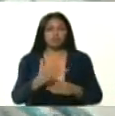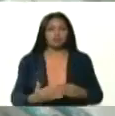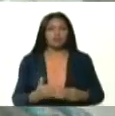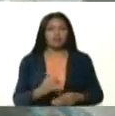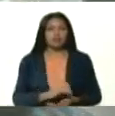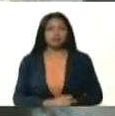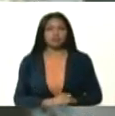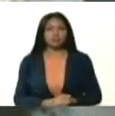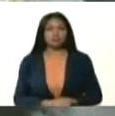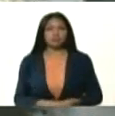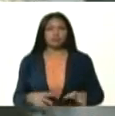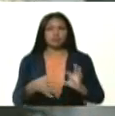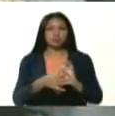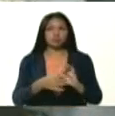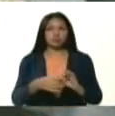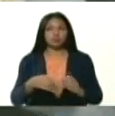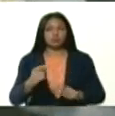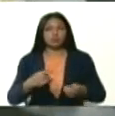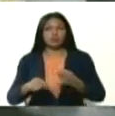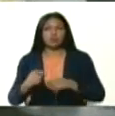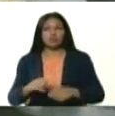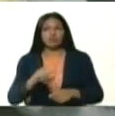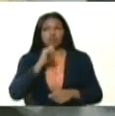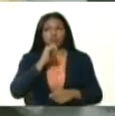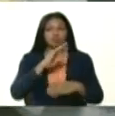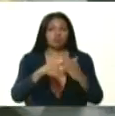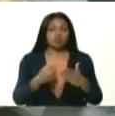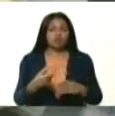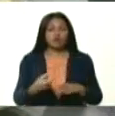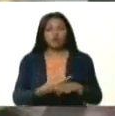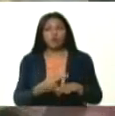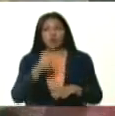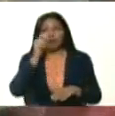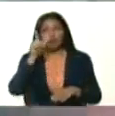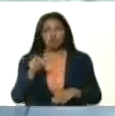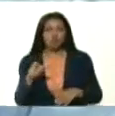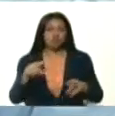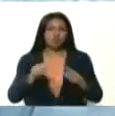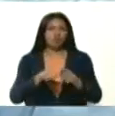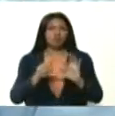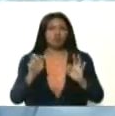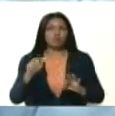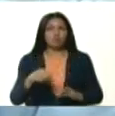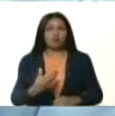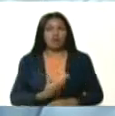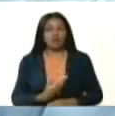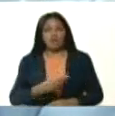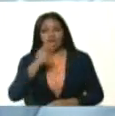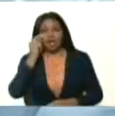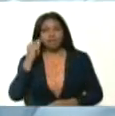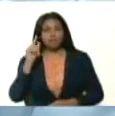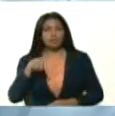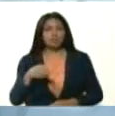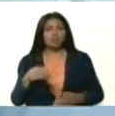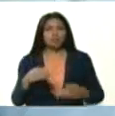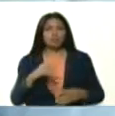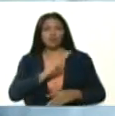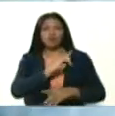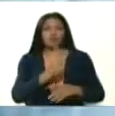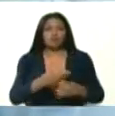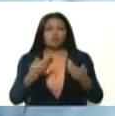articuló intercambiando información no solamente con los gobernadores regionales ni con los alcaldes, sino también con el Poder Popular,